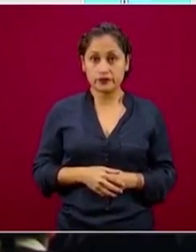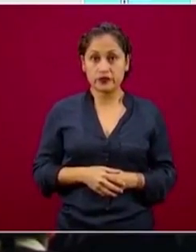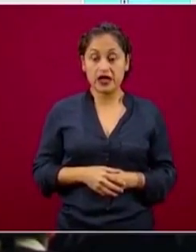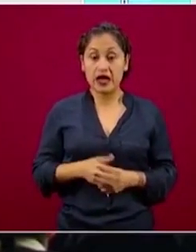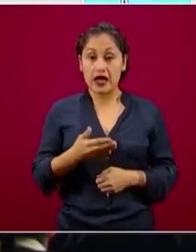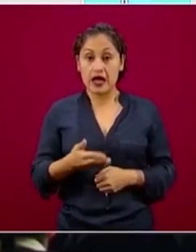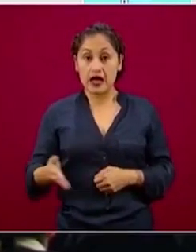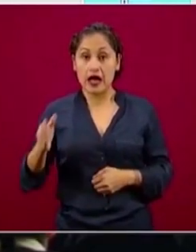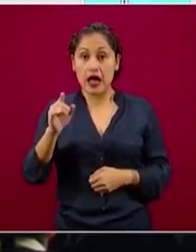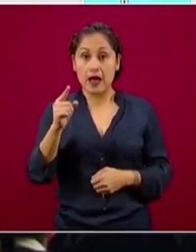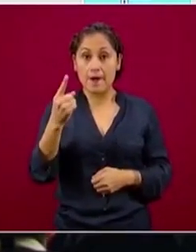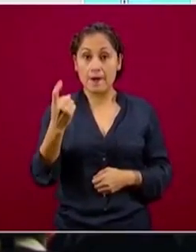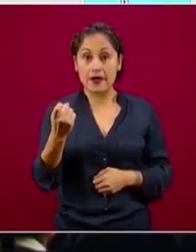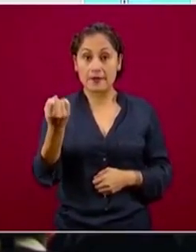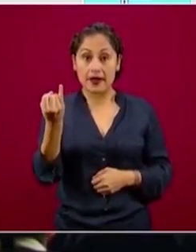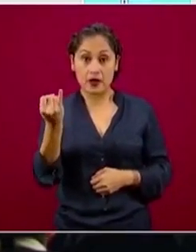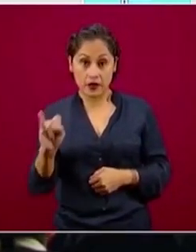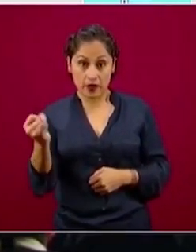junio,